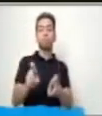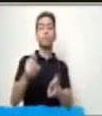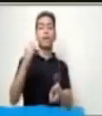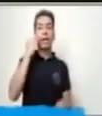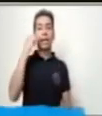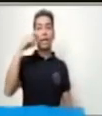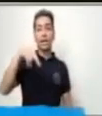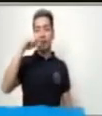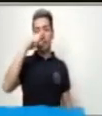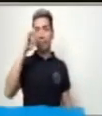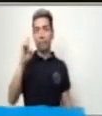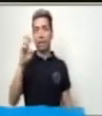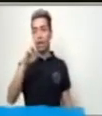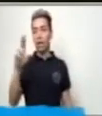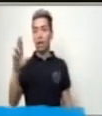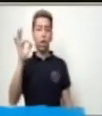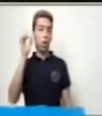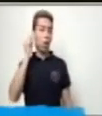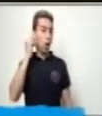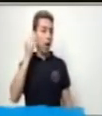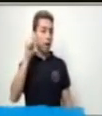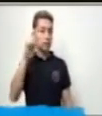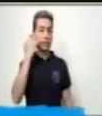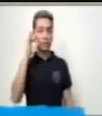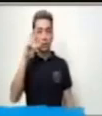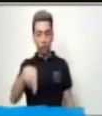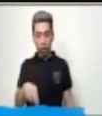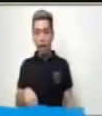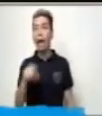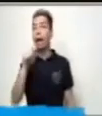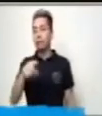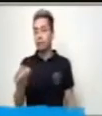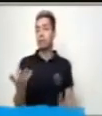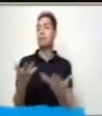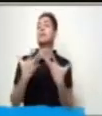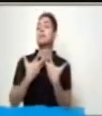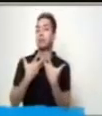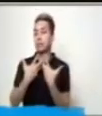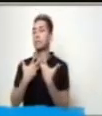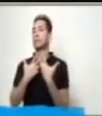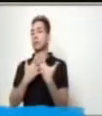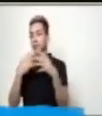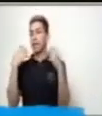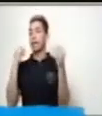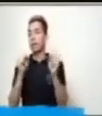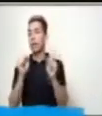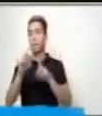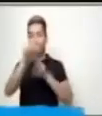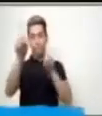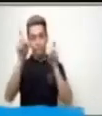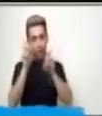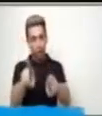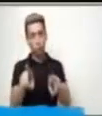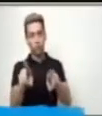interrogación. Son los que me permiten hacer una pregunta.